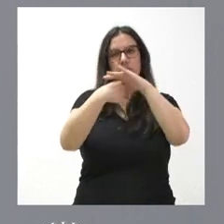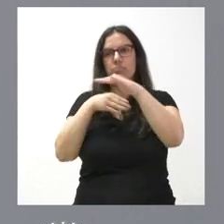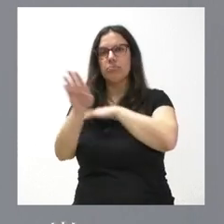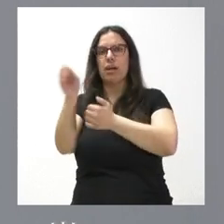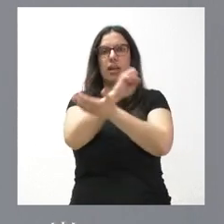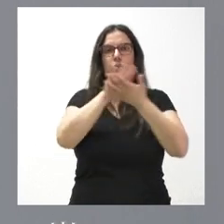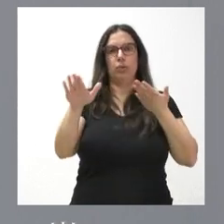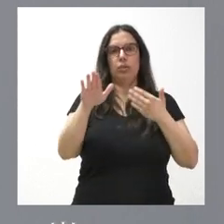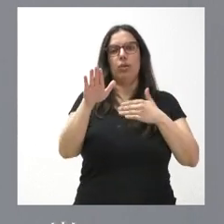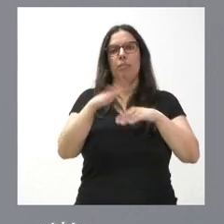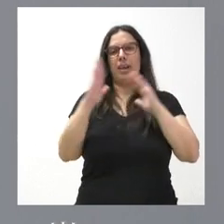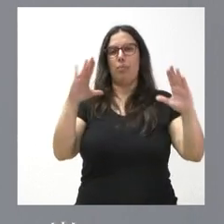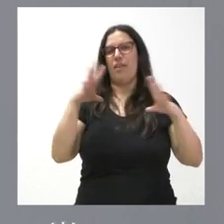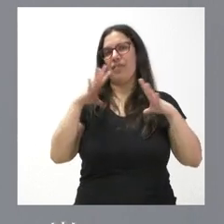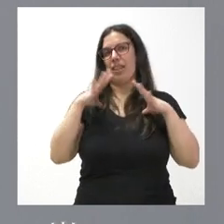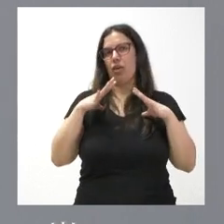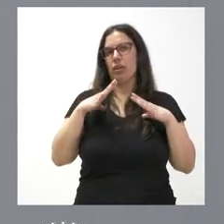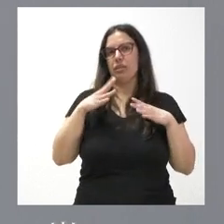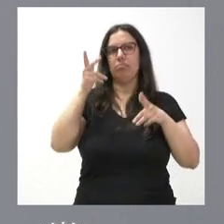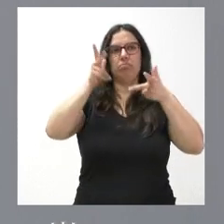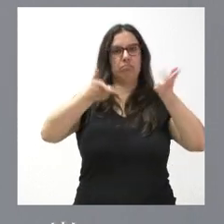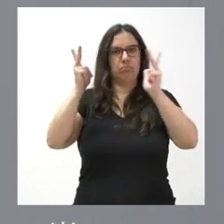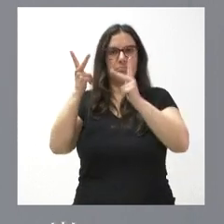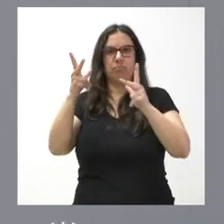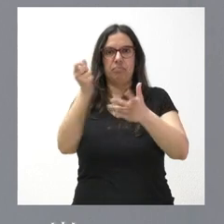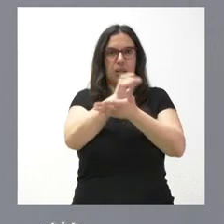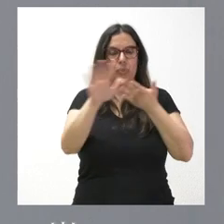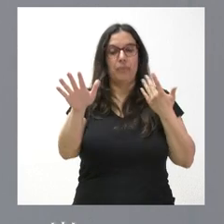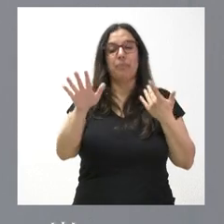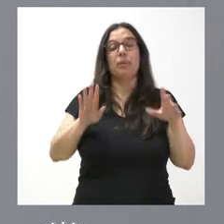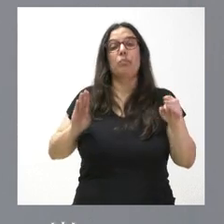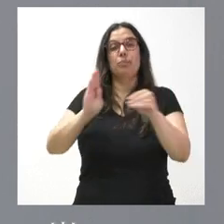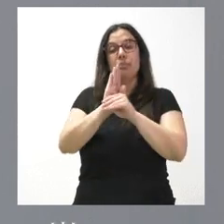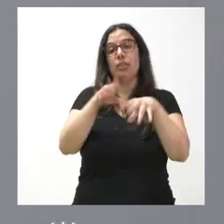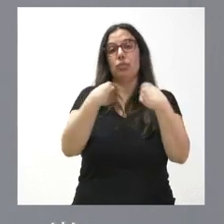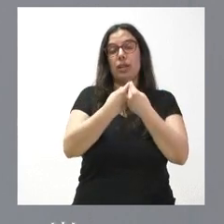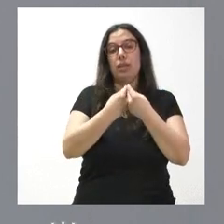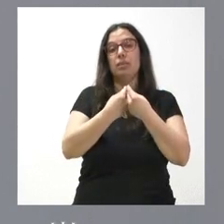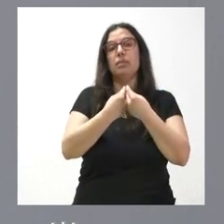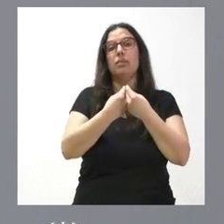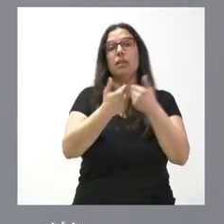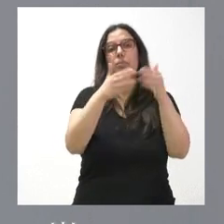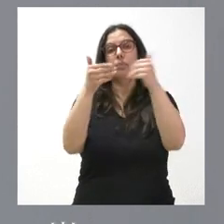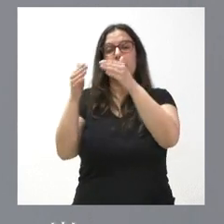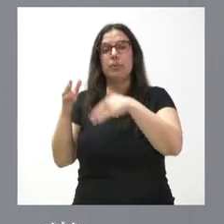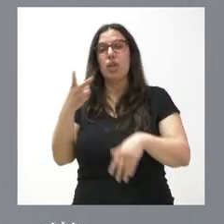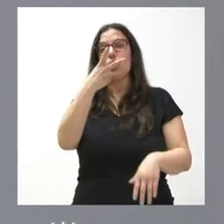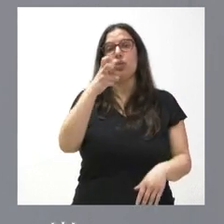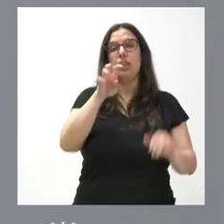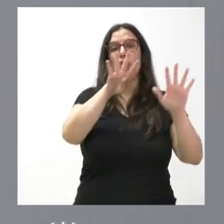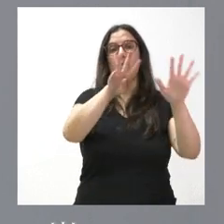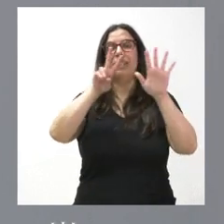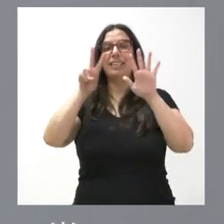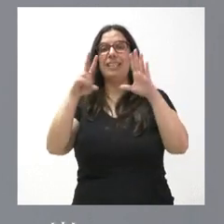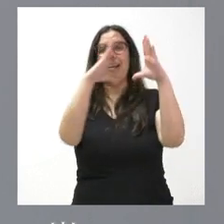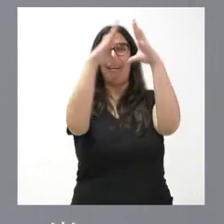estas vacaciones de Semana Santa. Se ha subvencionado un total de la apertura de 297 templos,